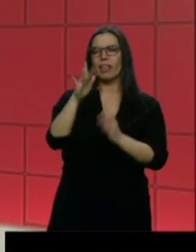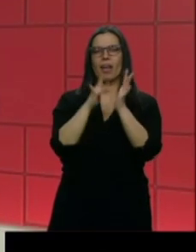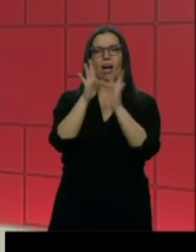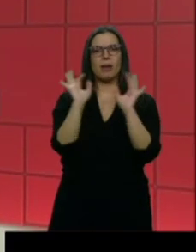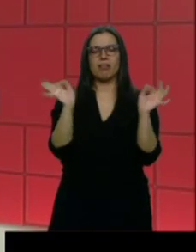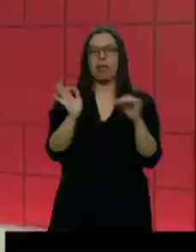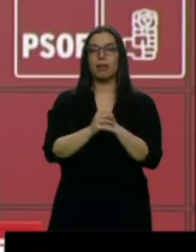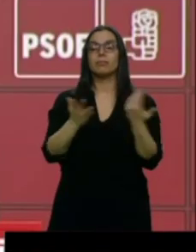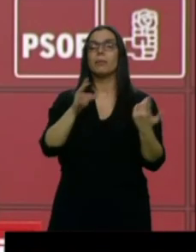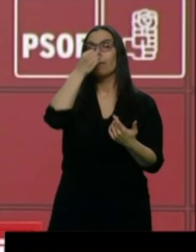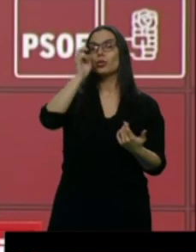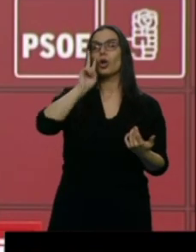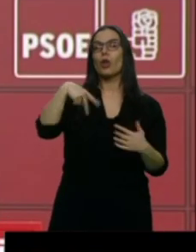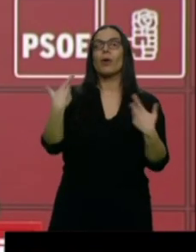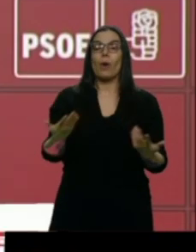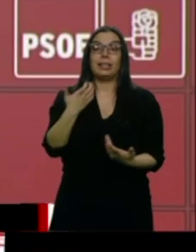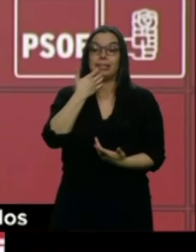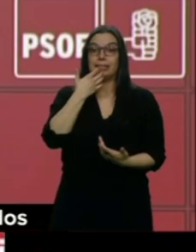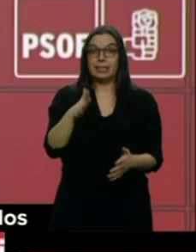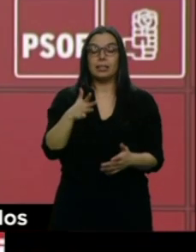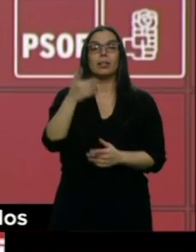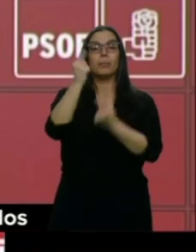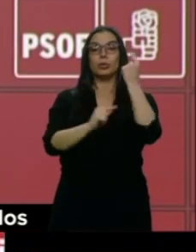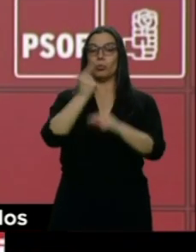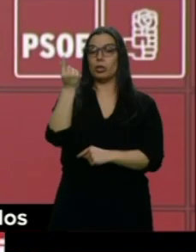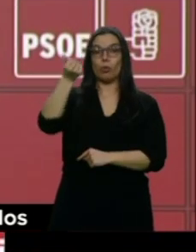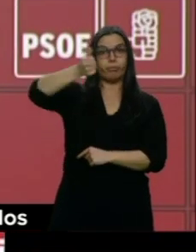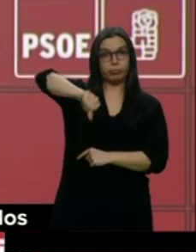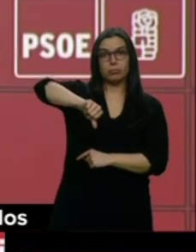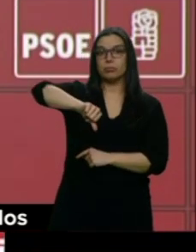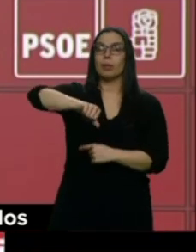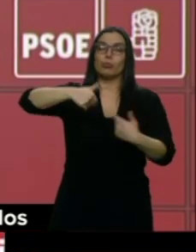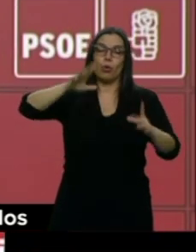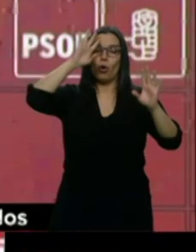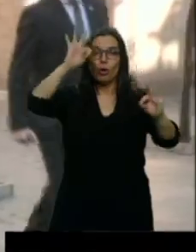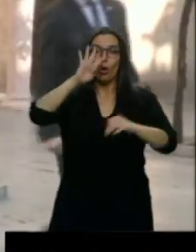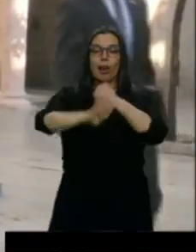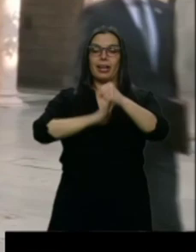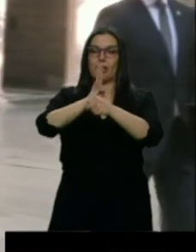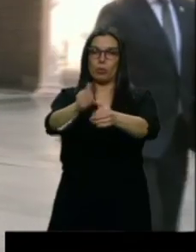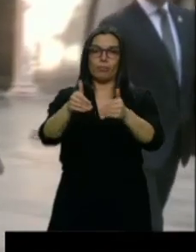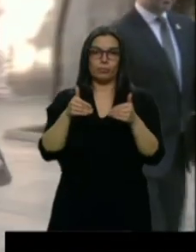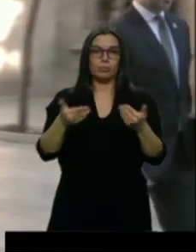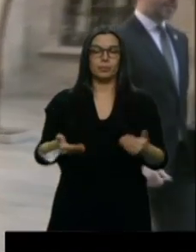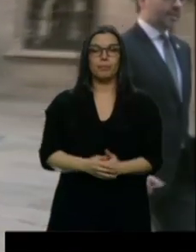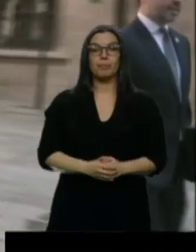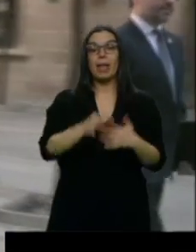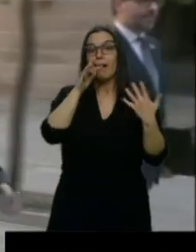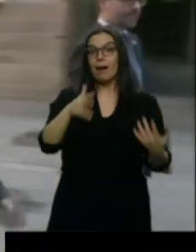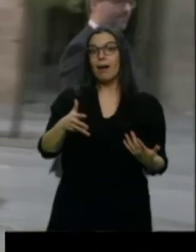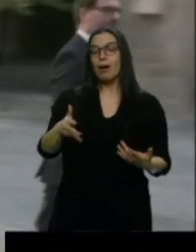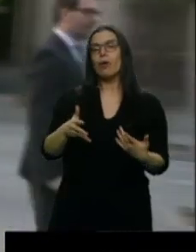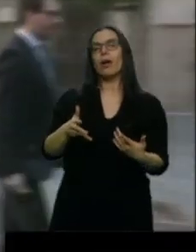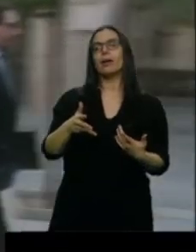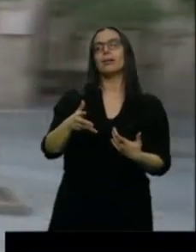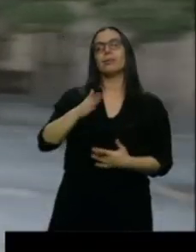PSOE es que... Si no salen los presupuestos generales del Estado adelante, evidentemente la legislatura se acortaría. Y a estas horas, los nacionalistas siguen